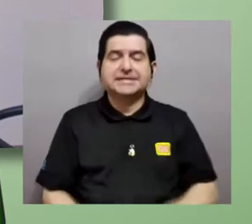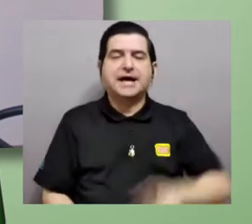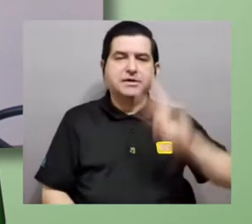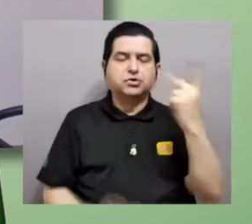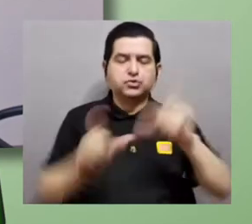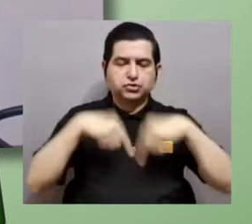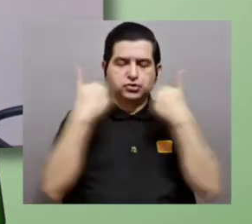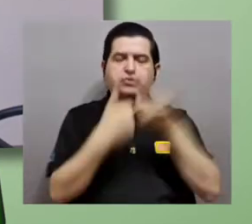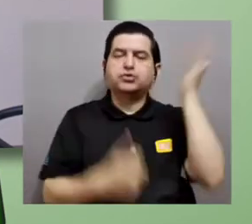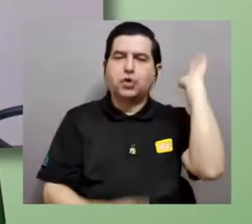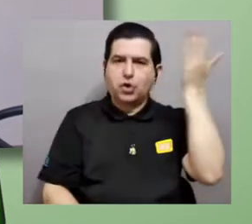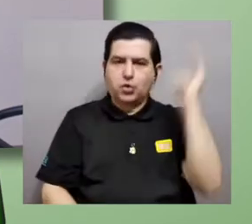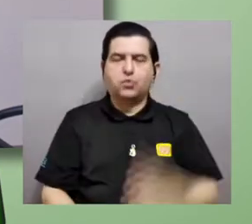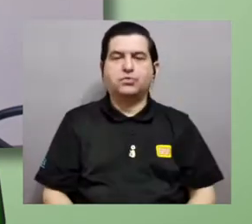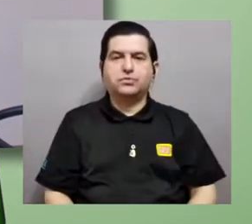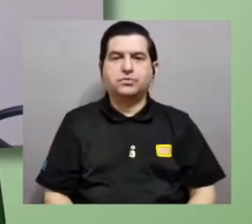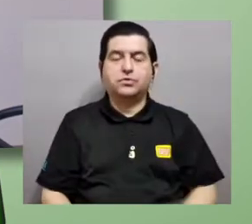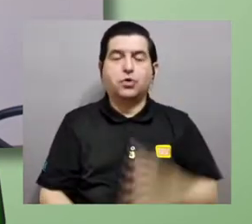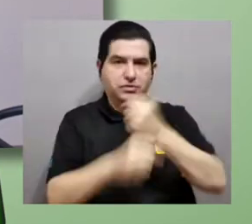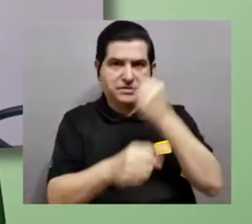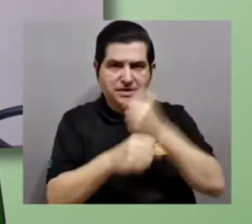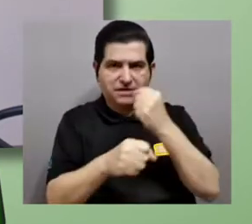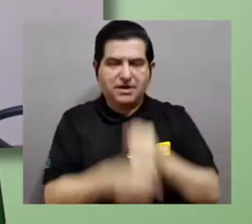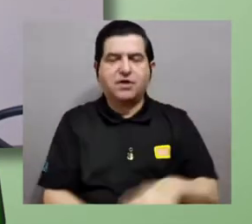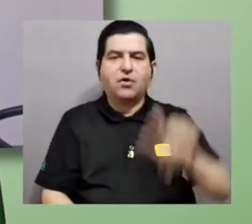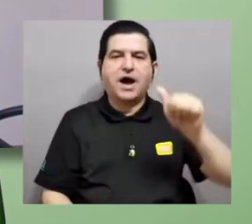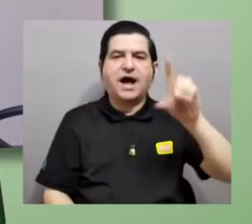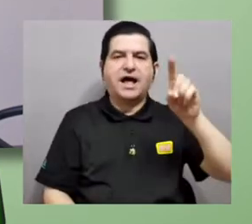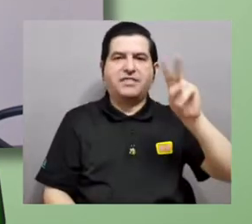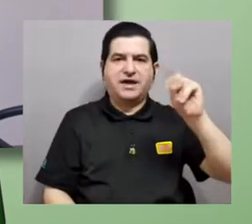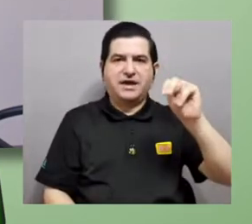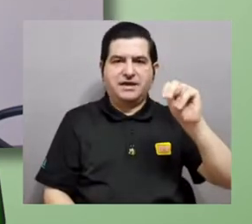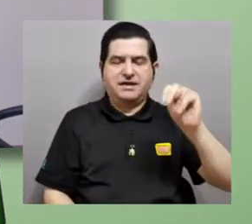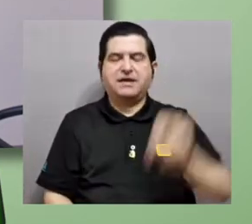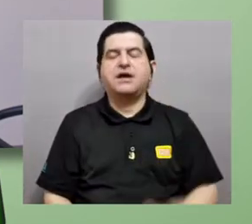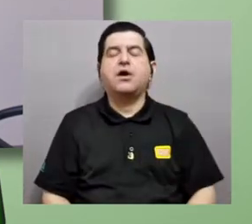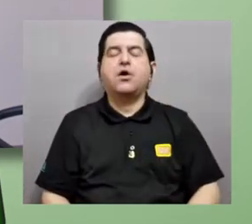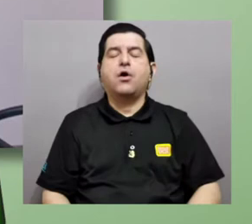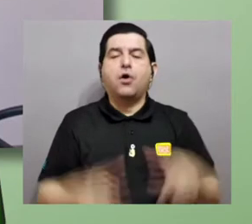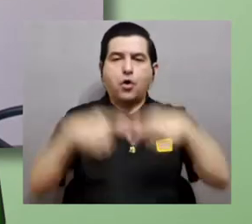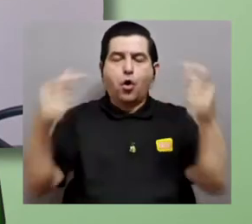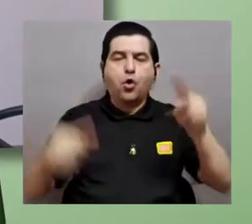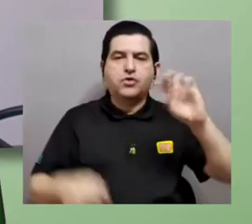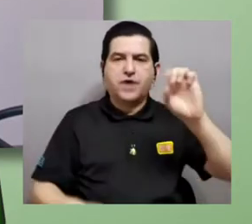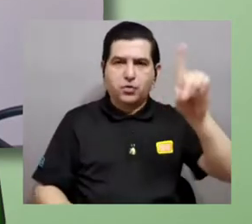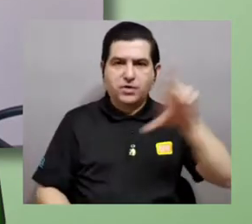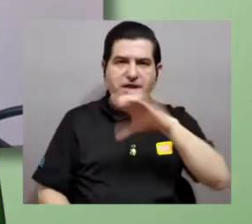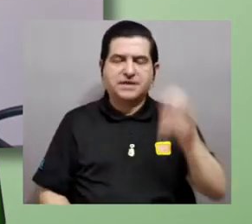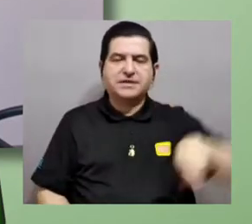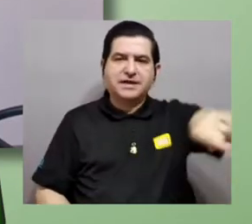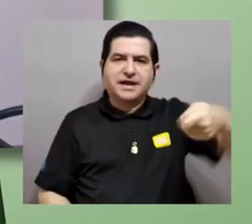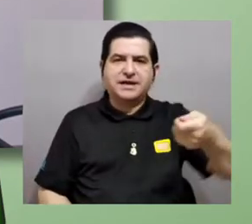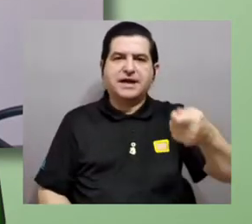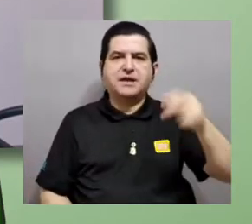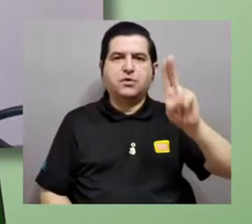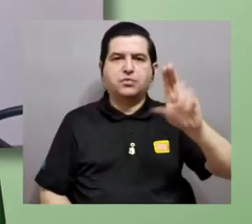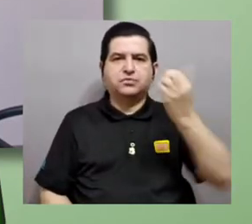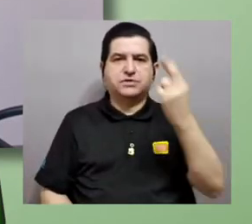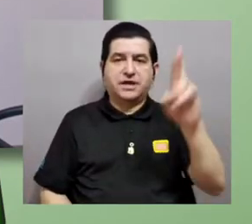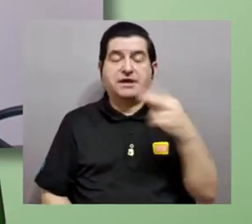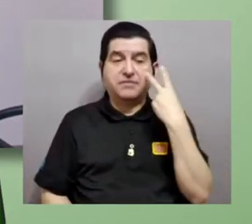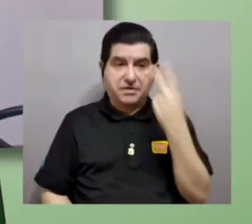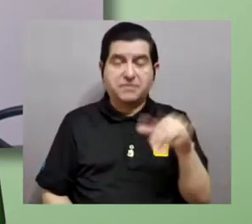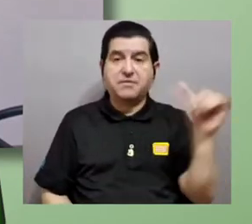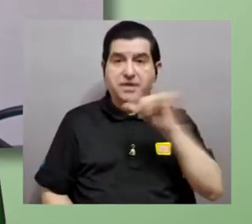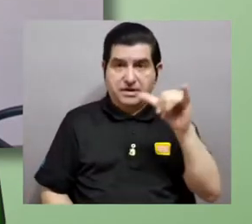Exactamente. Este es el segundo ciclo de conferencias y es producto de un esfuerzo de ADN, de Ondonet y de canal UCR. También puede escuchar y ver las